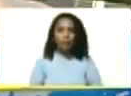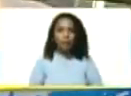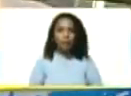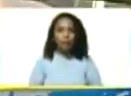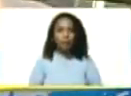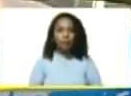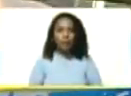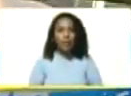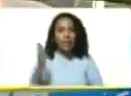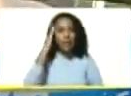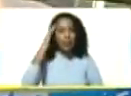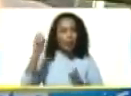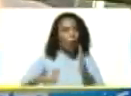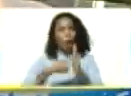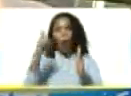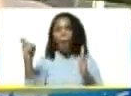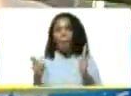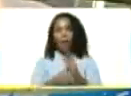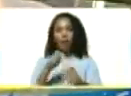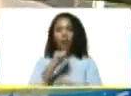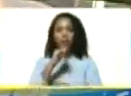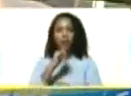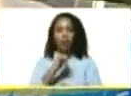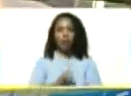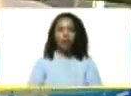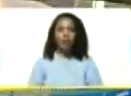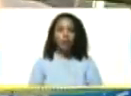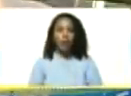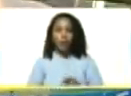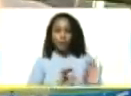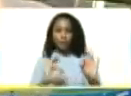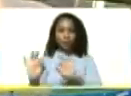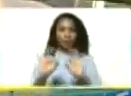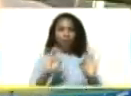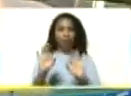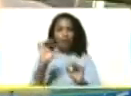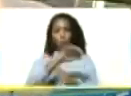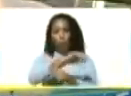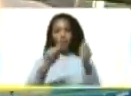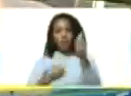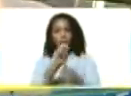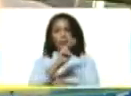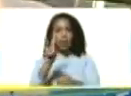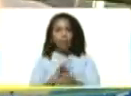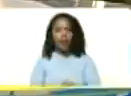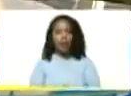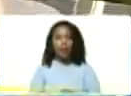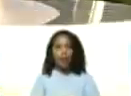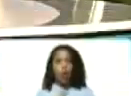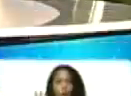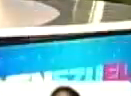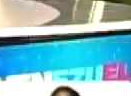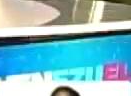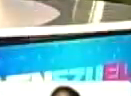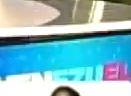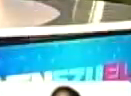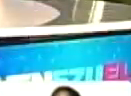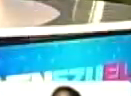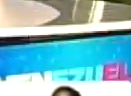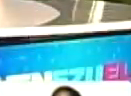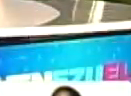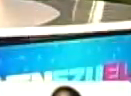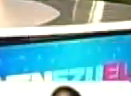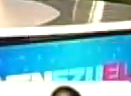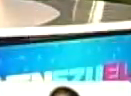y sabe todos los datos, y ha preparado como vicepresidenta, junto al equipo económico del compañero